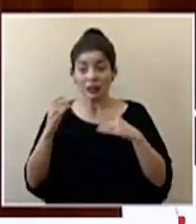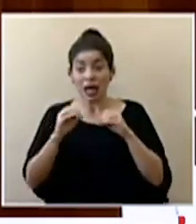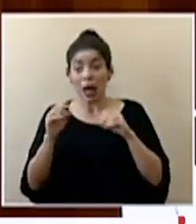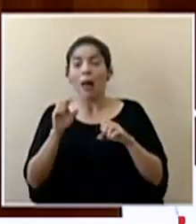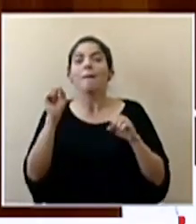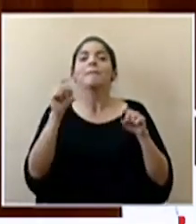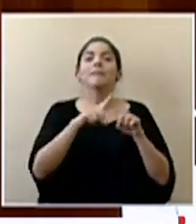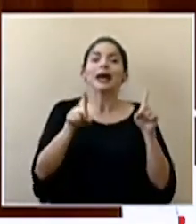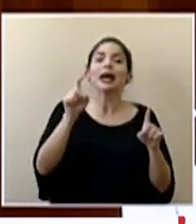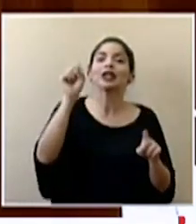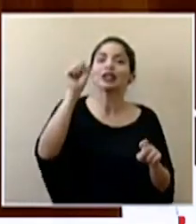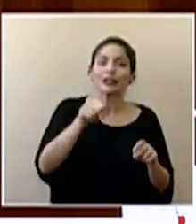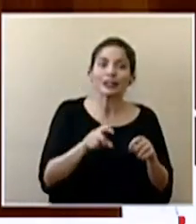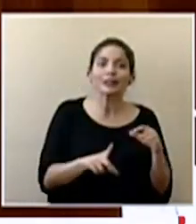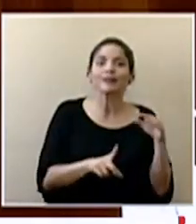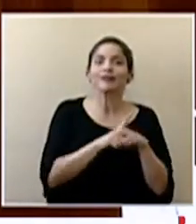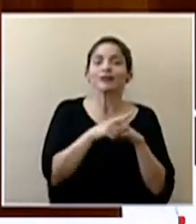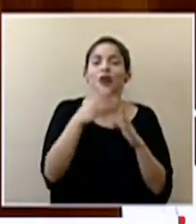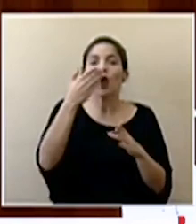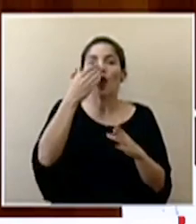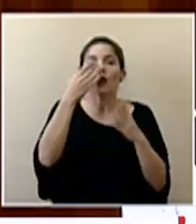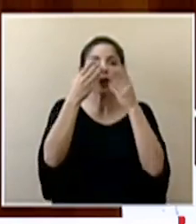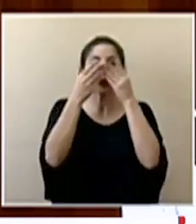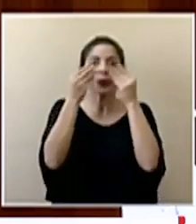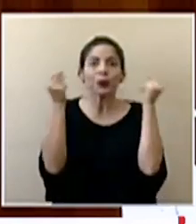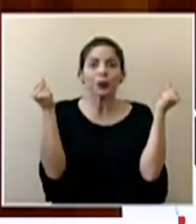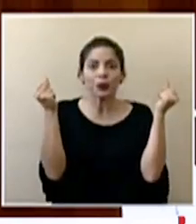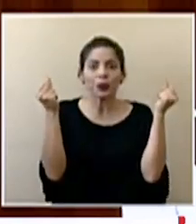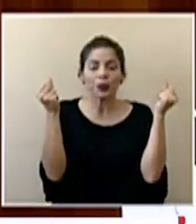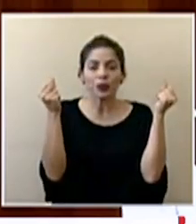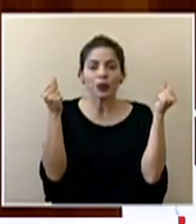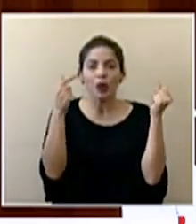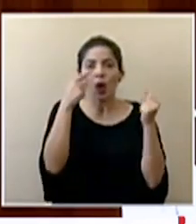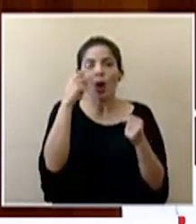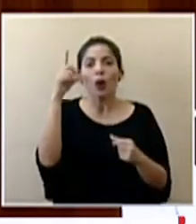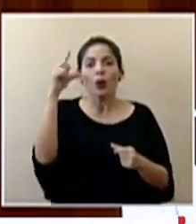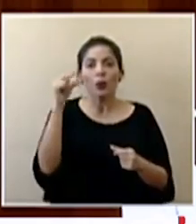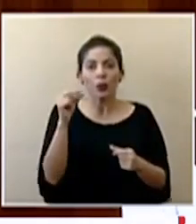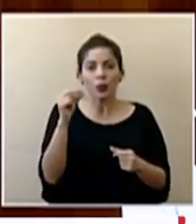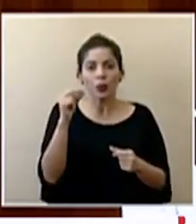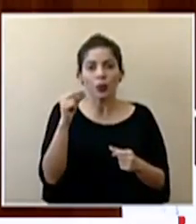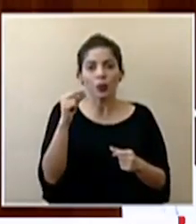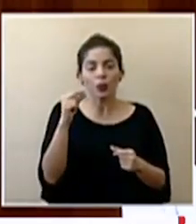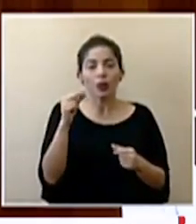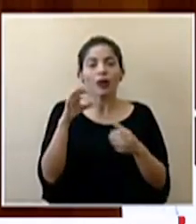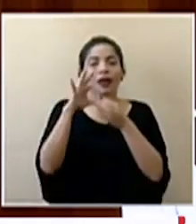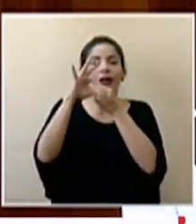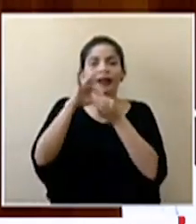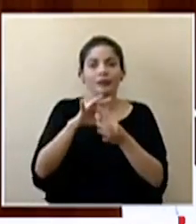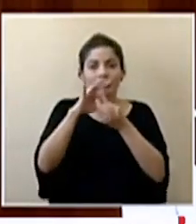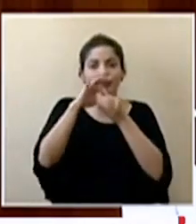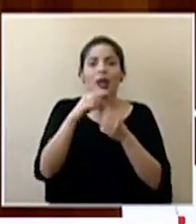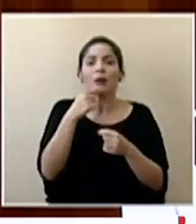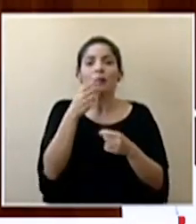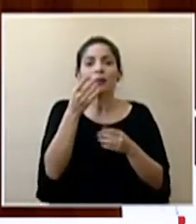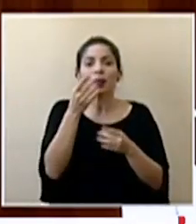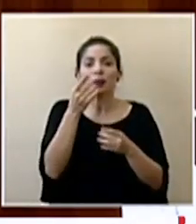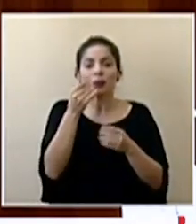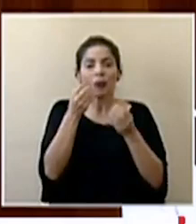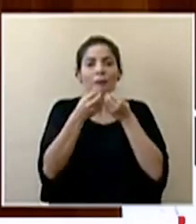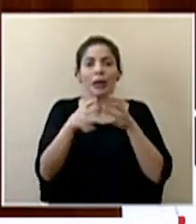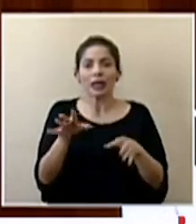desarrollar la pérdida del olfato o la disminución del olfato con la concomitante pérdida del gusto